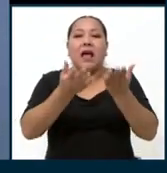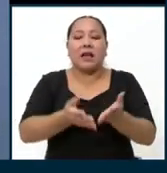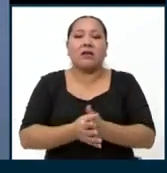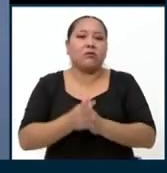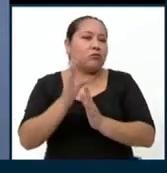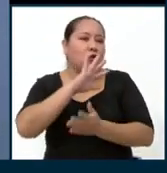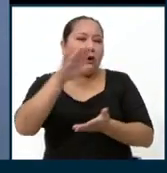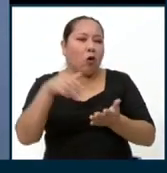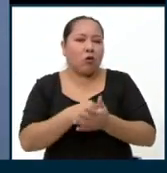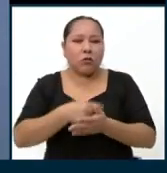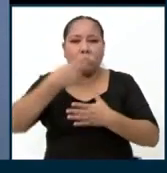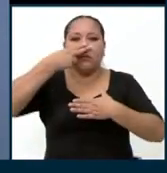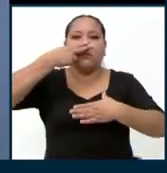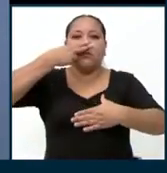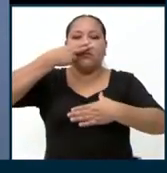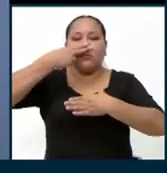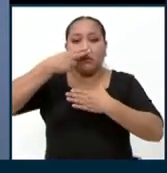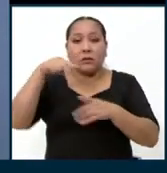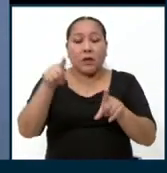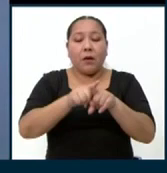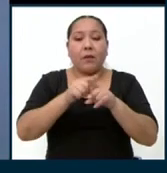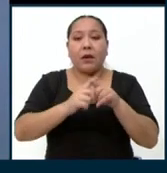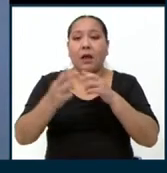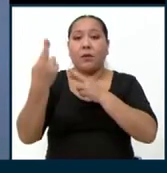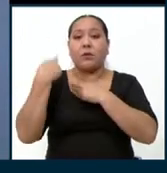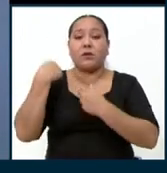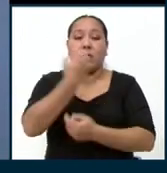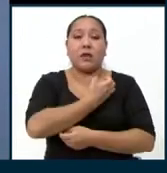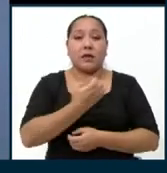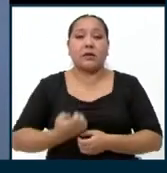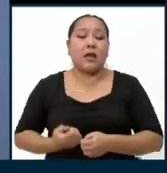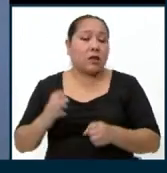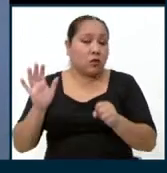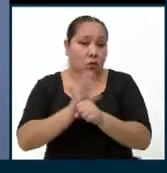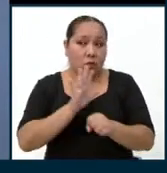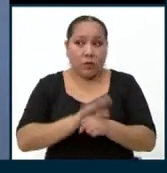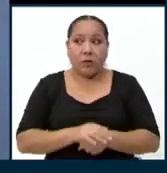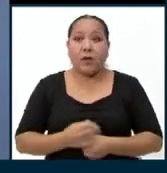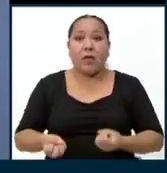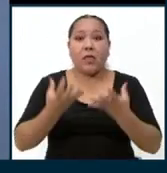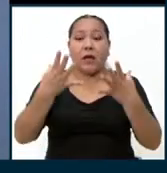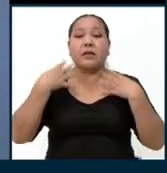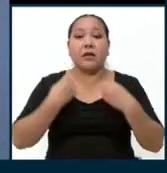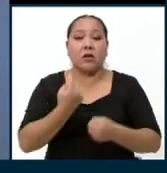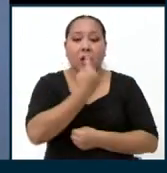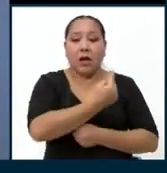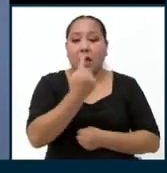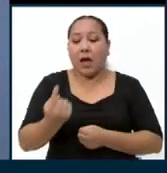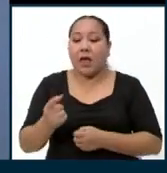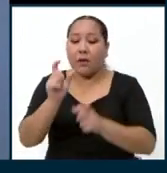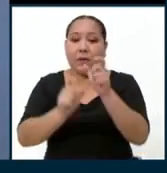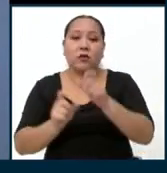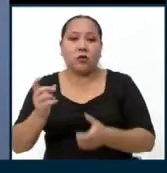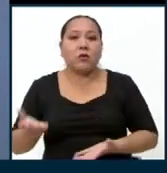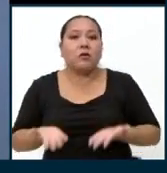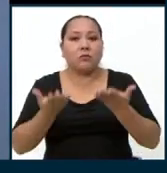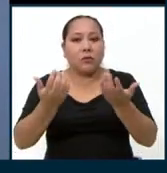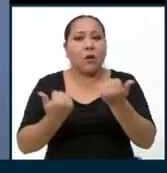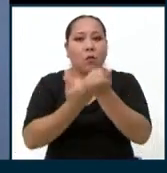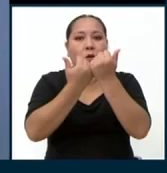de esta manera el rol del Estado se cumpla, proveer salud. Y claro, están los ciudadanos también pongamos lo que es nuestra parte.